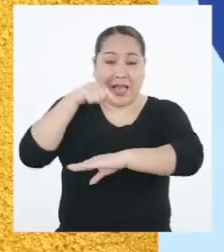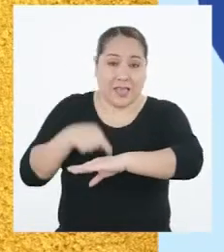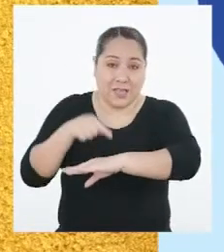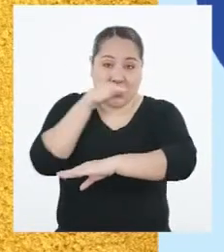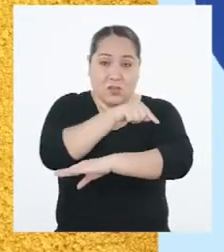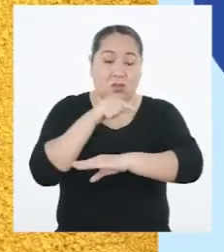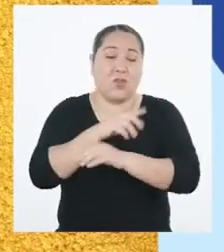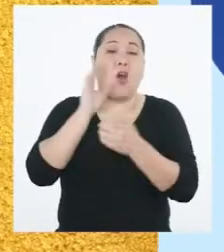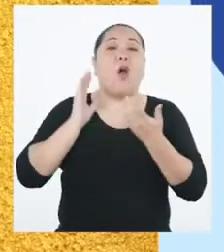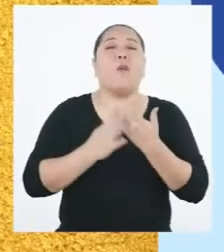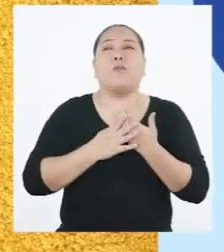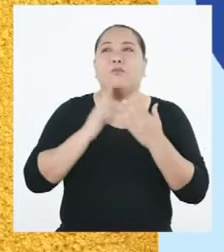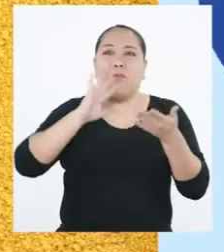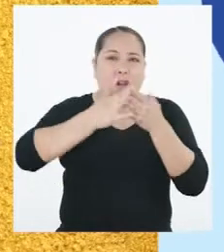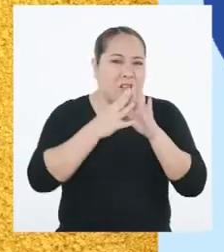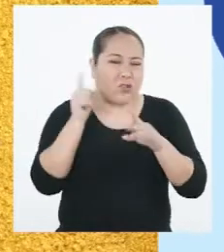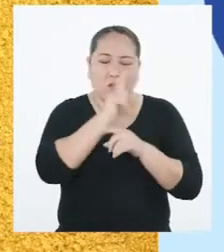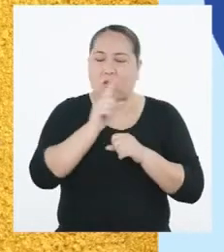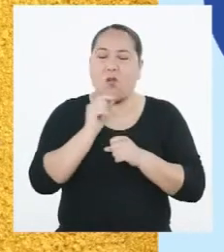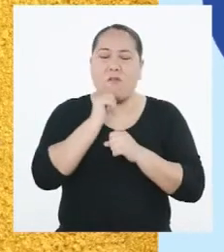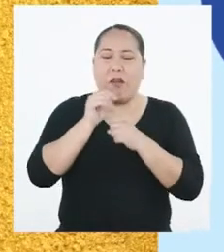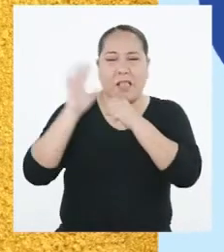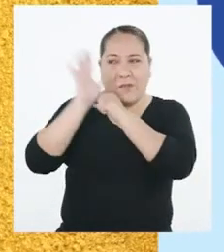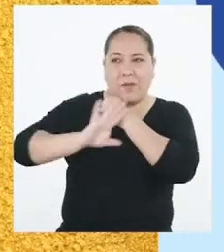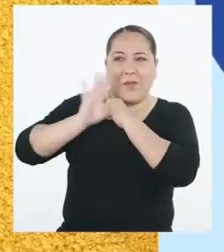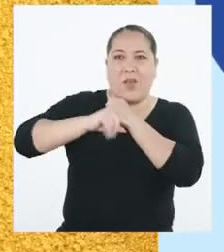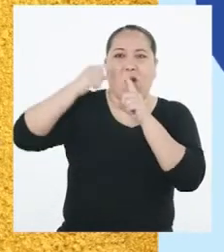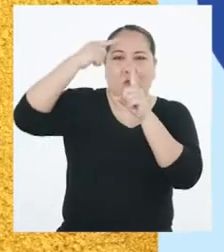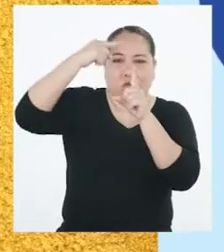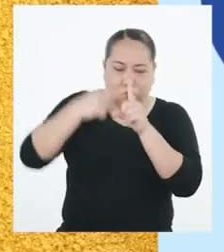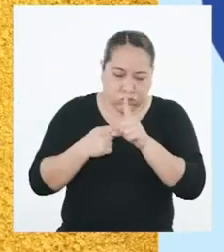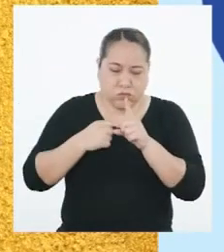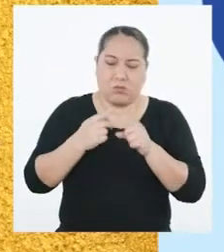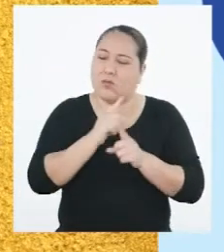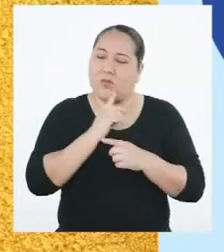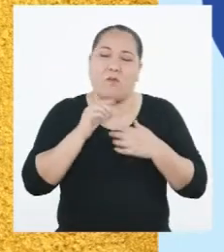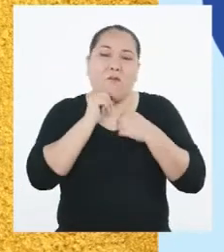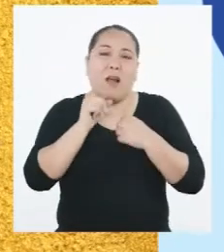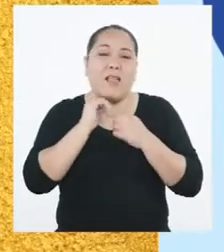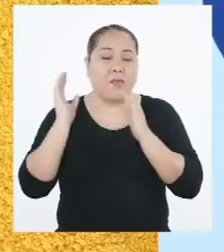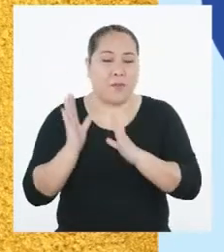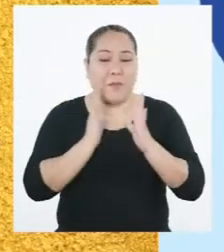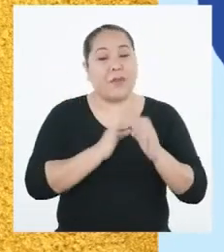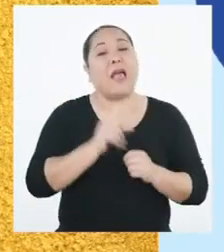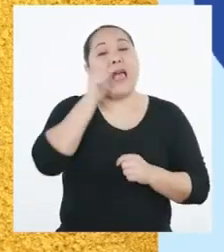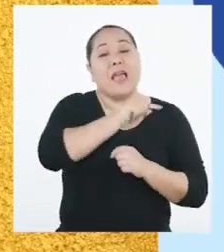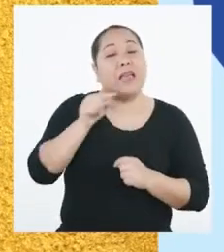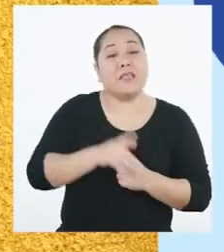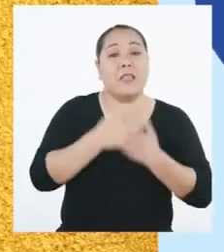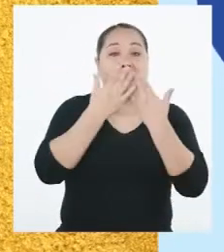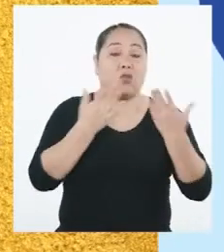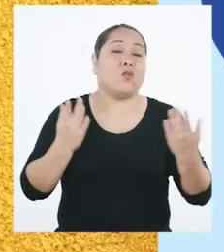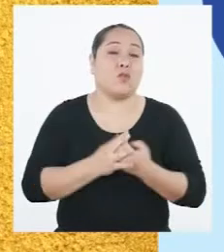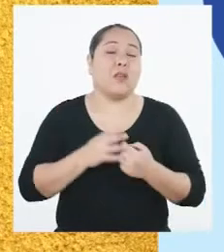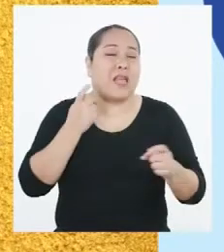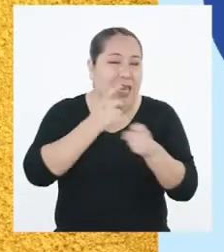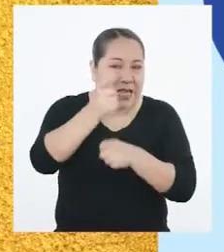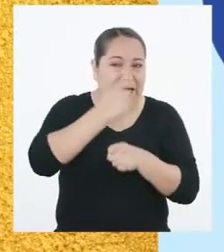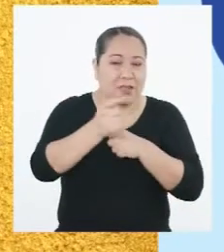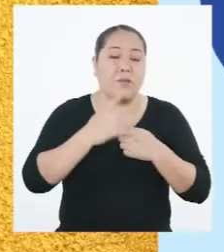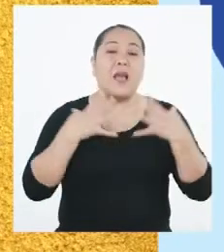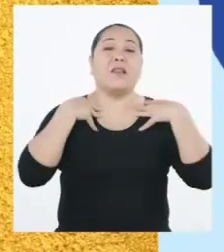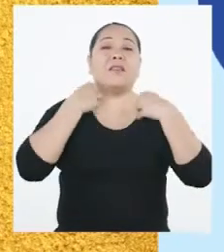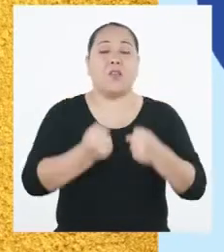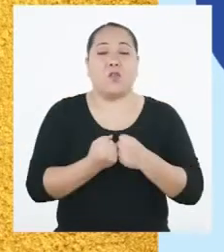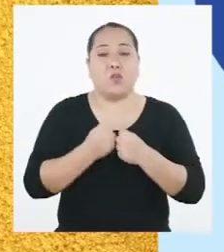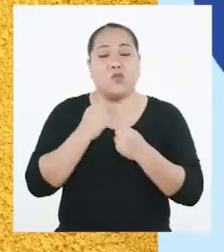aún no está del todo preparada para cuando ocurren estos descensos de temperatura. Estos eventos meteorológicos pueden afectar su